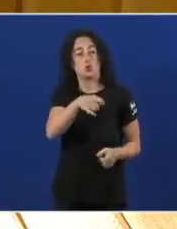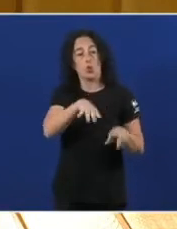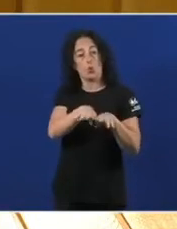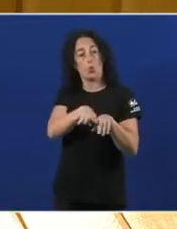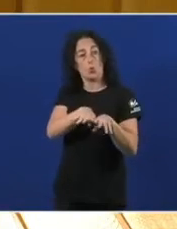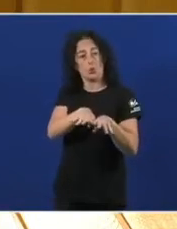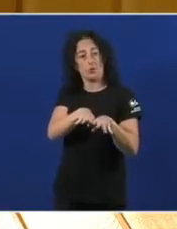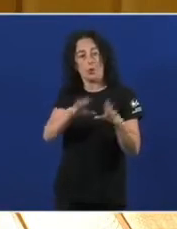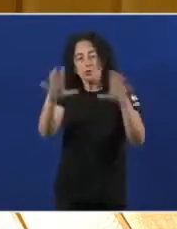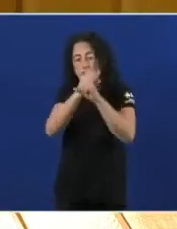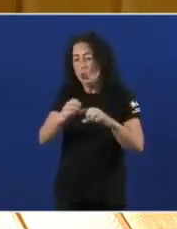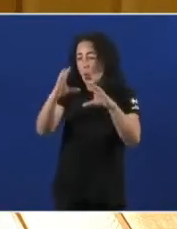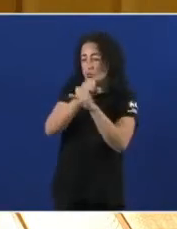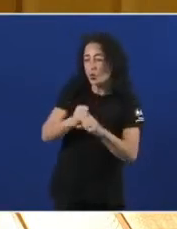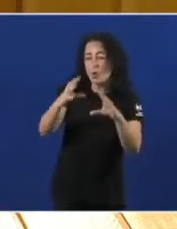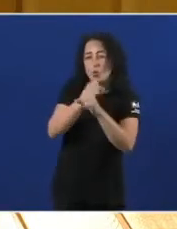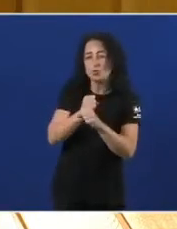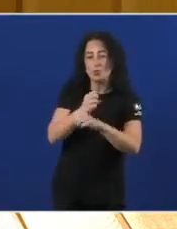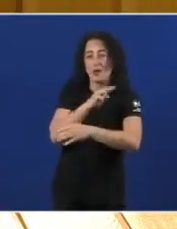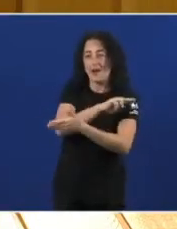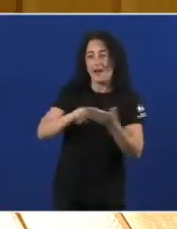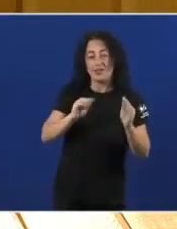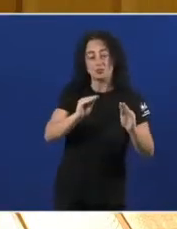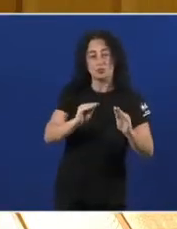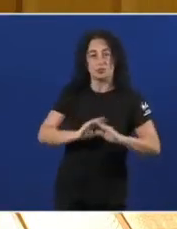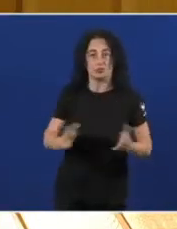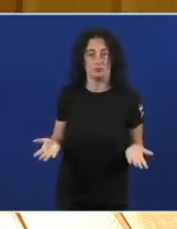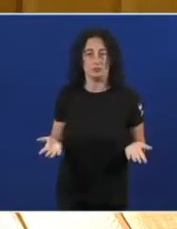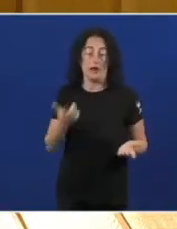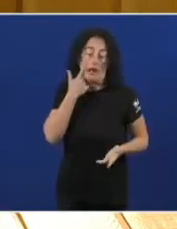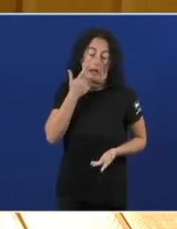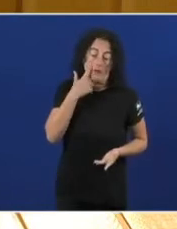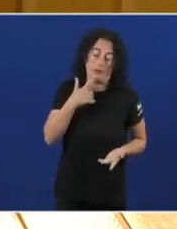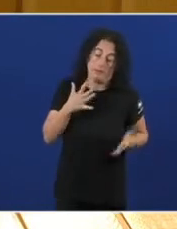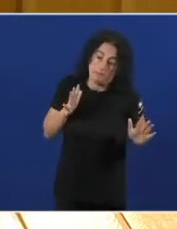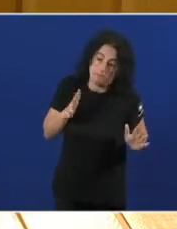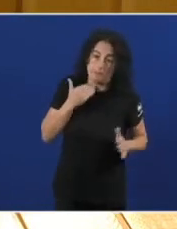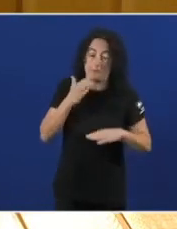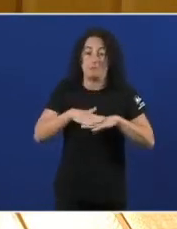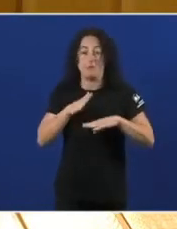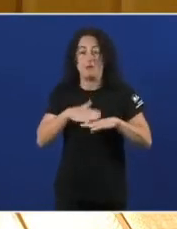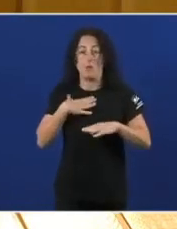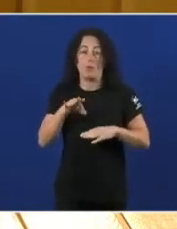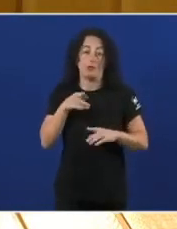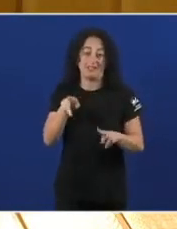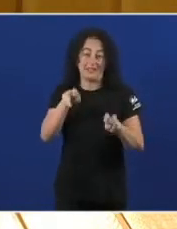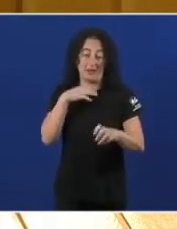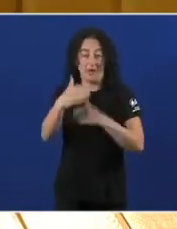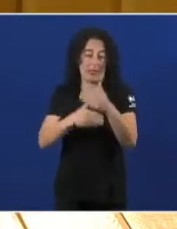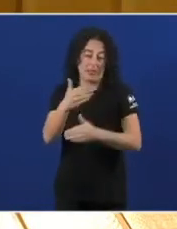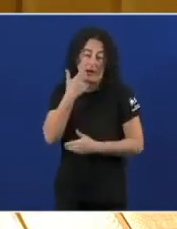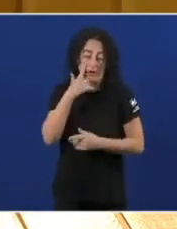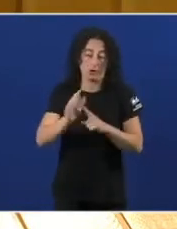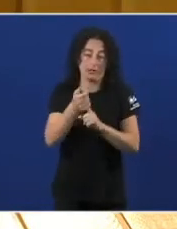oscurantismo Que practica en Galiza En fin A ver si por o menos Neste tema Podemos avanzar En todo caso